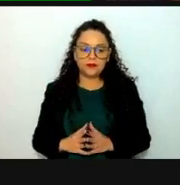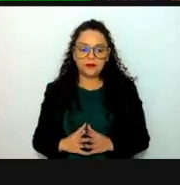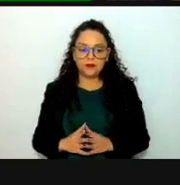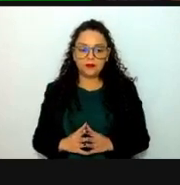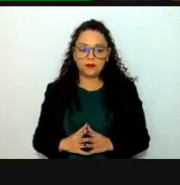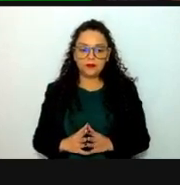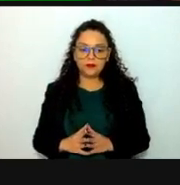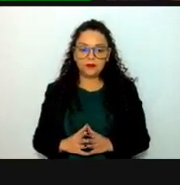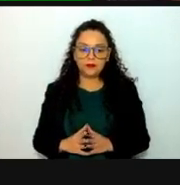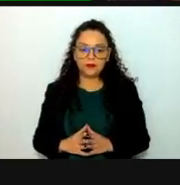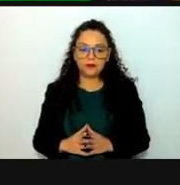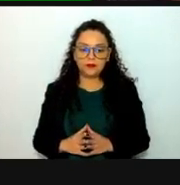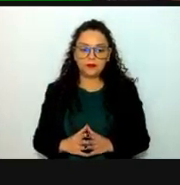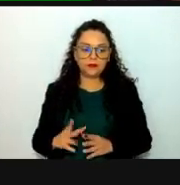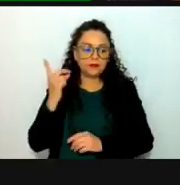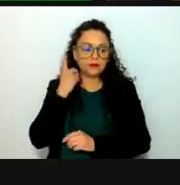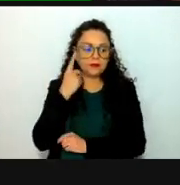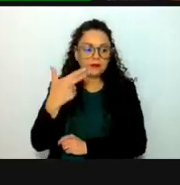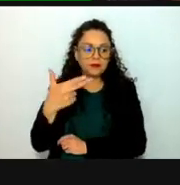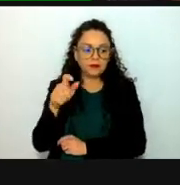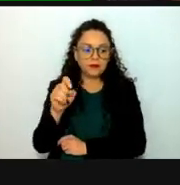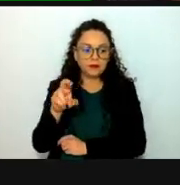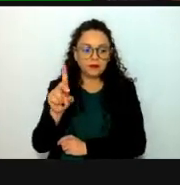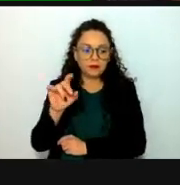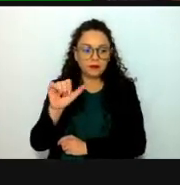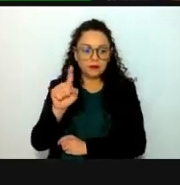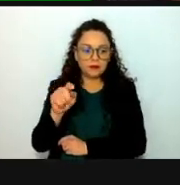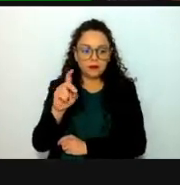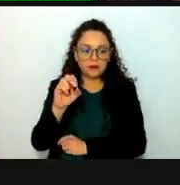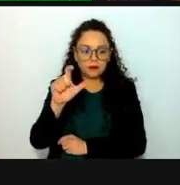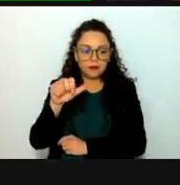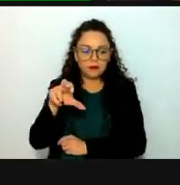Diputado Héctor Díaz Polanco. parece que se acaba de conectar.